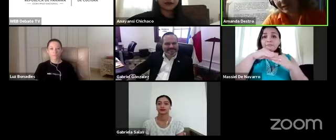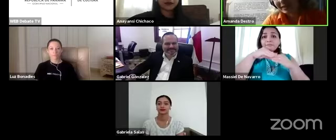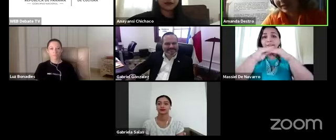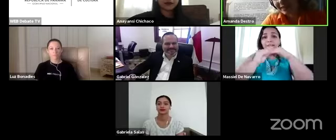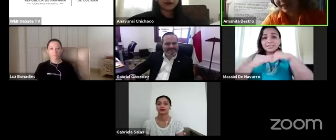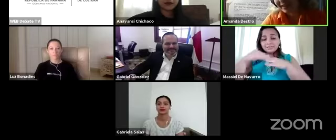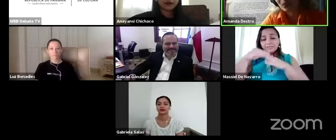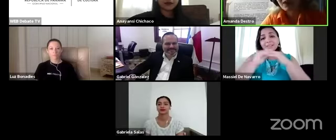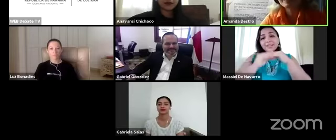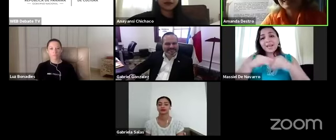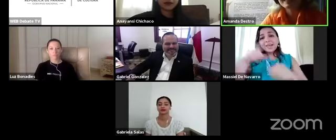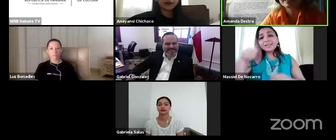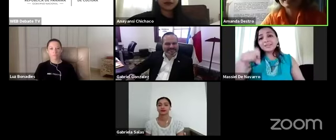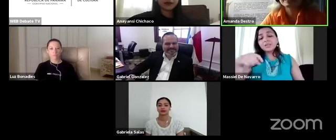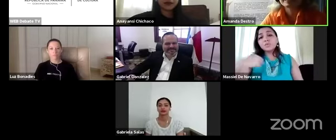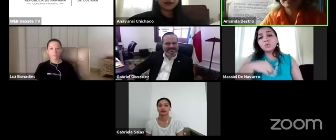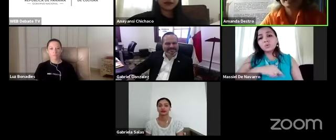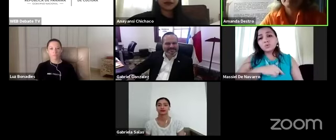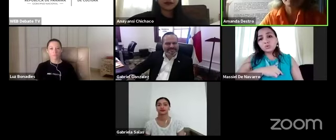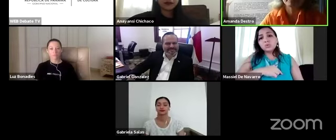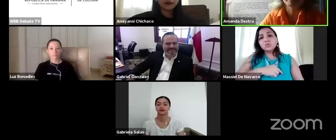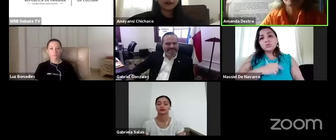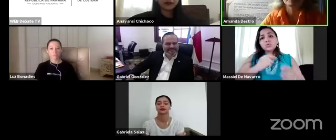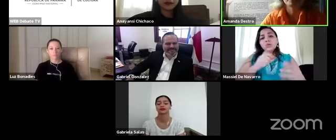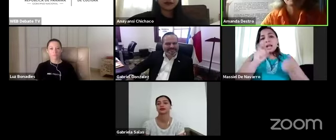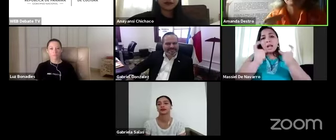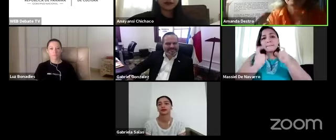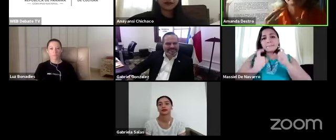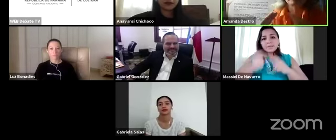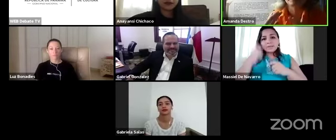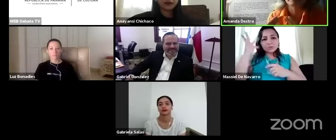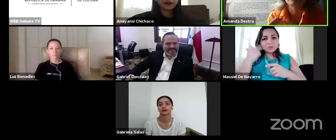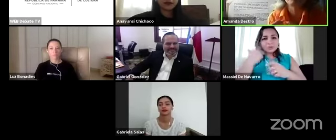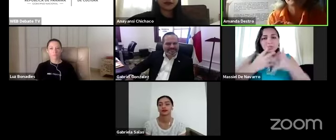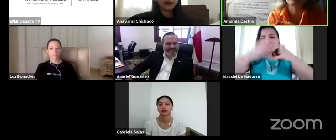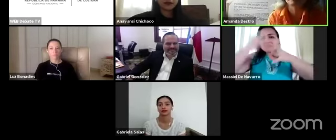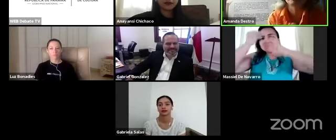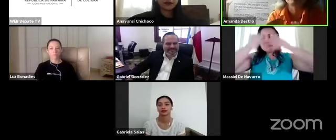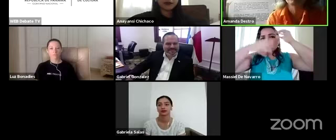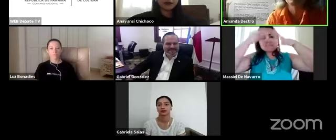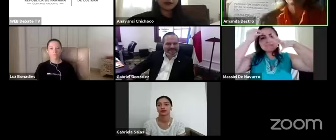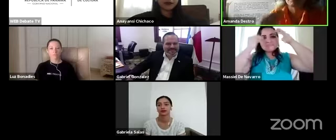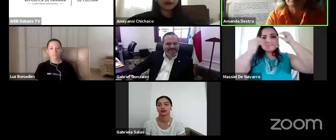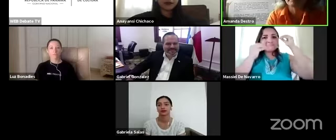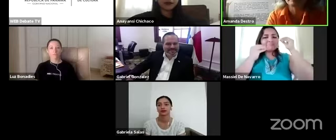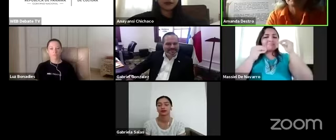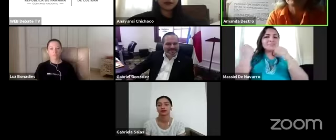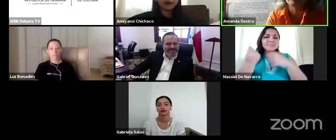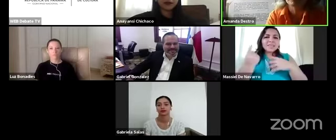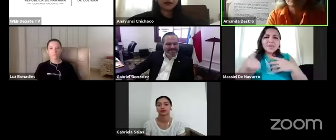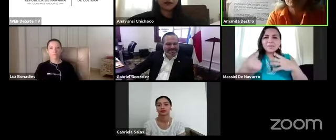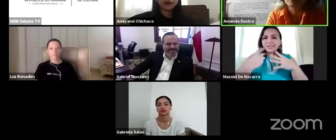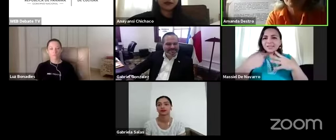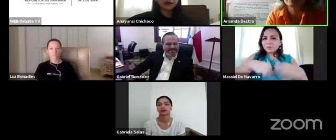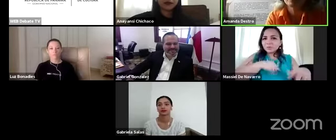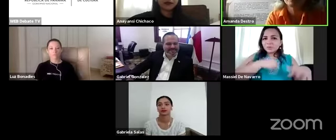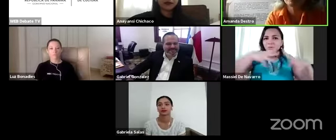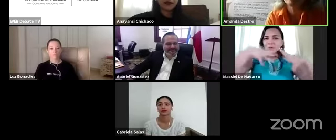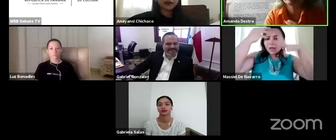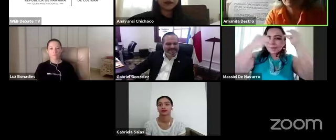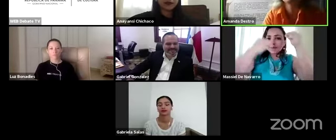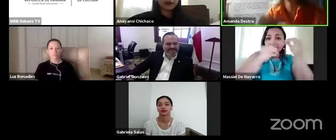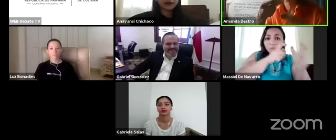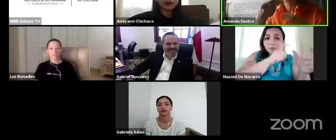que tratar de adecuar día tras día y aprender porque es un aprendizaje a doble vía nosotros aprendemos del público